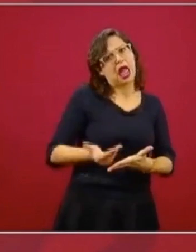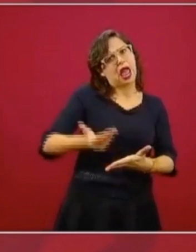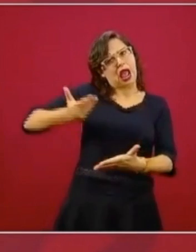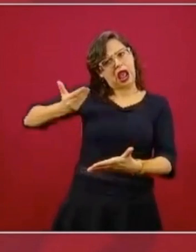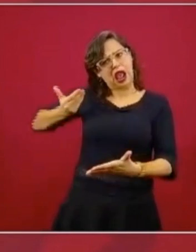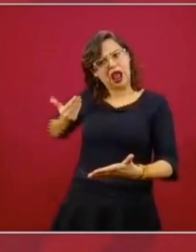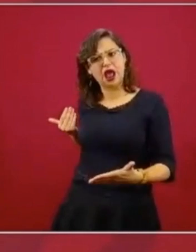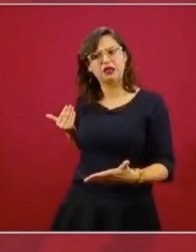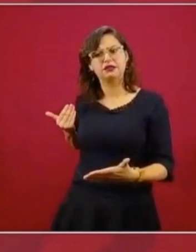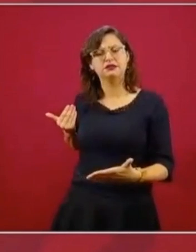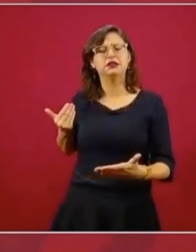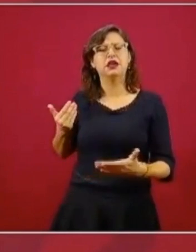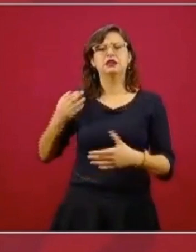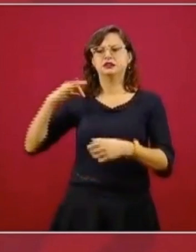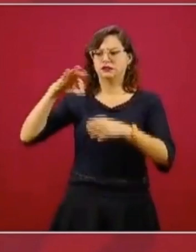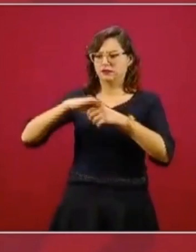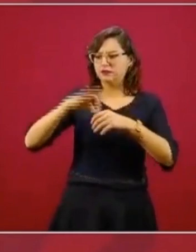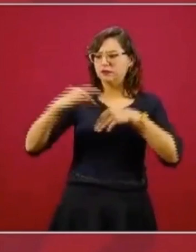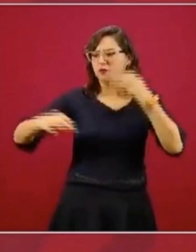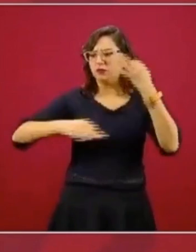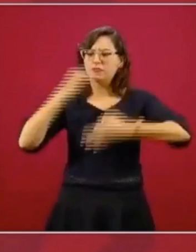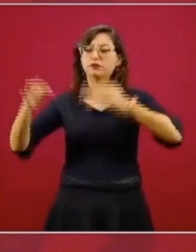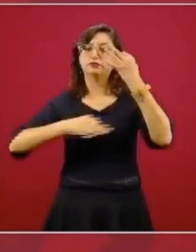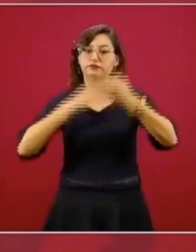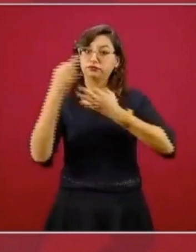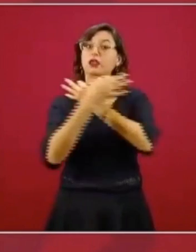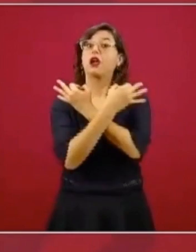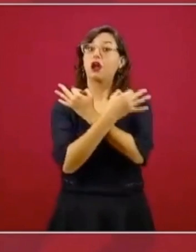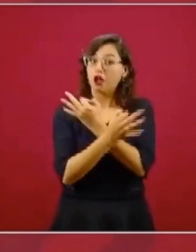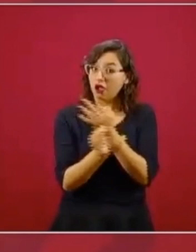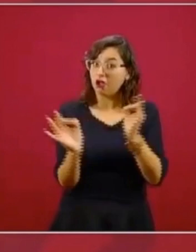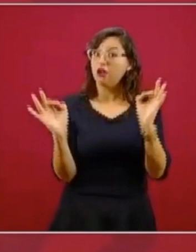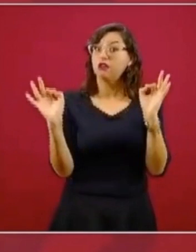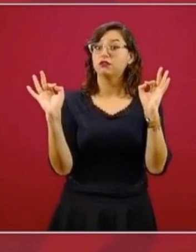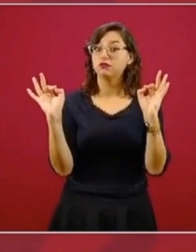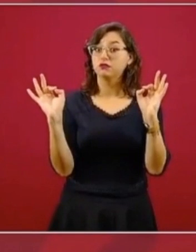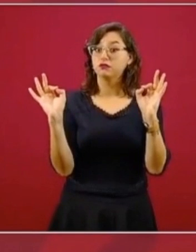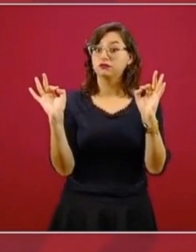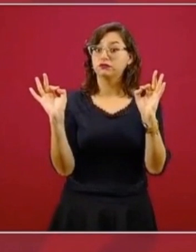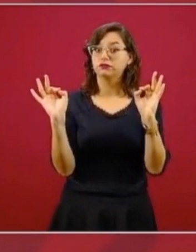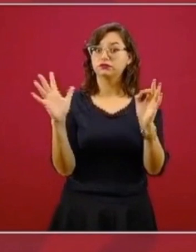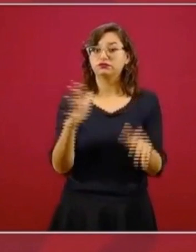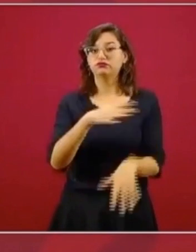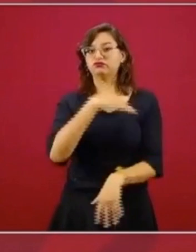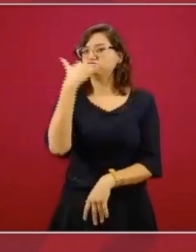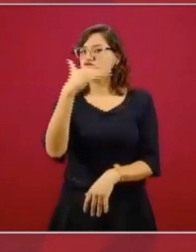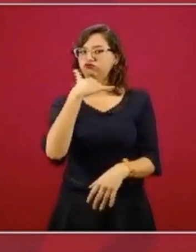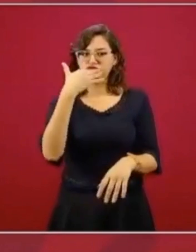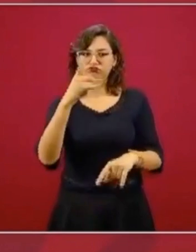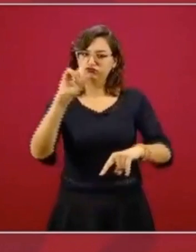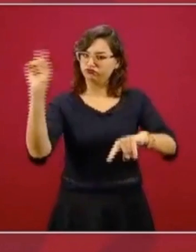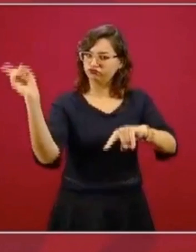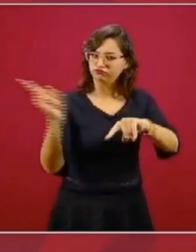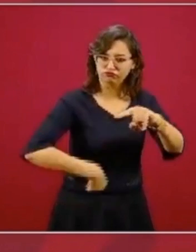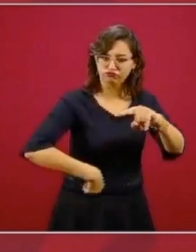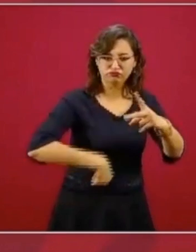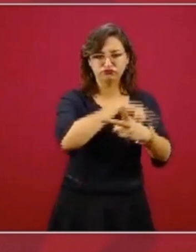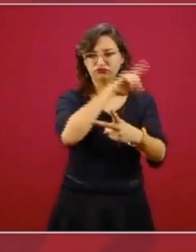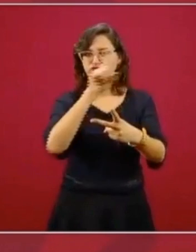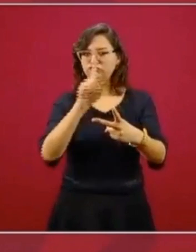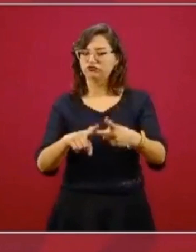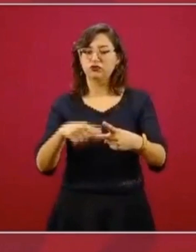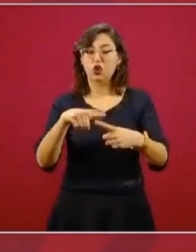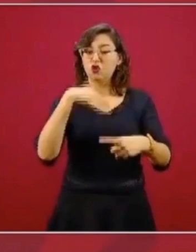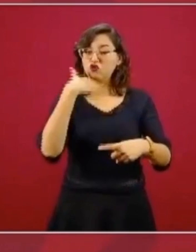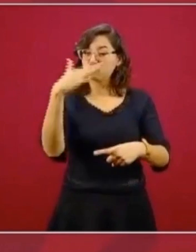desde la campaña. Ayer dijimos que se acaba la corrupción, se destierra la